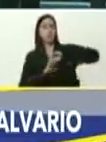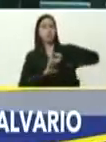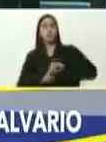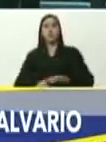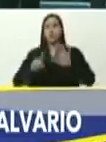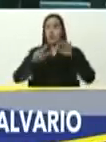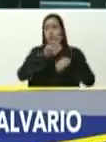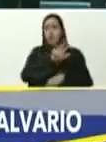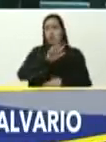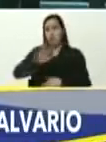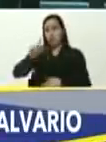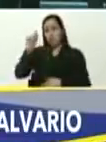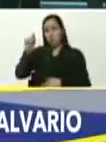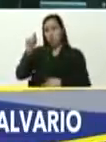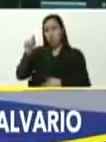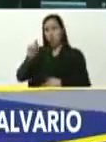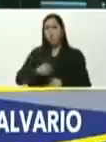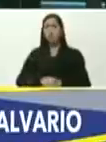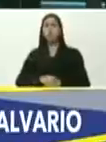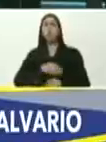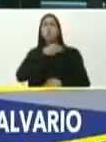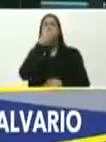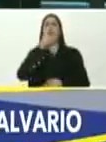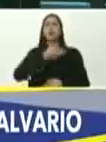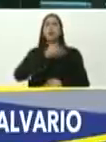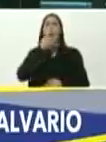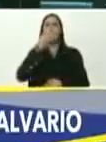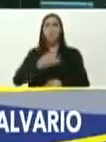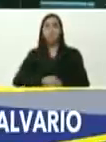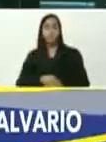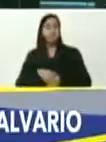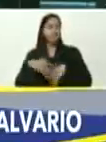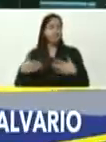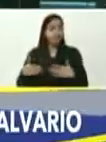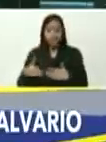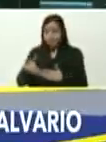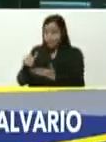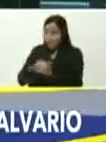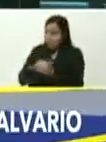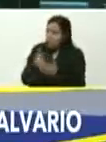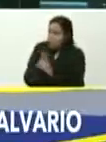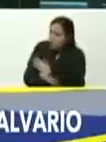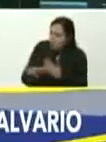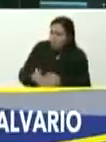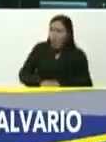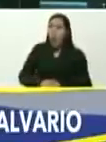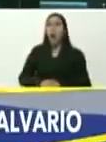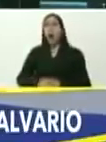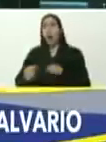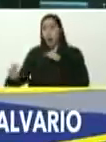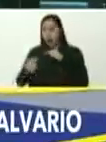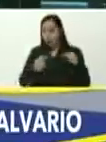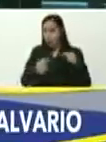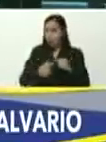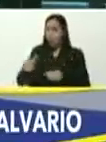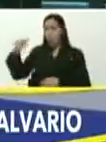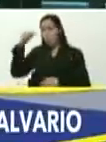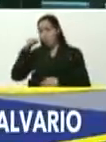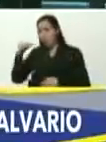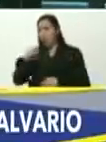y 35 minutos, la tarde, la solución, Reverol, son las mesas, técnicas de agua,